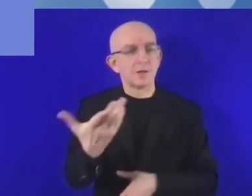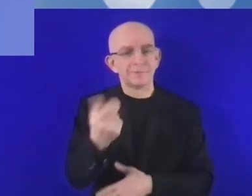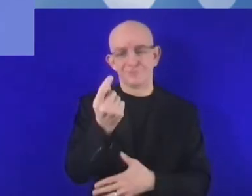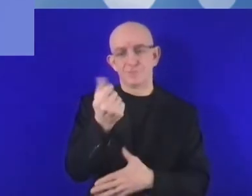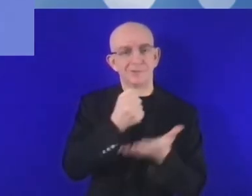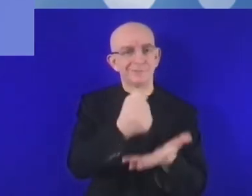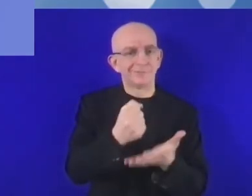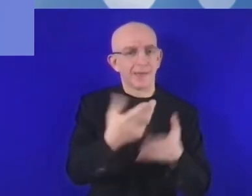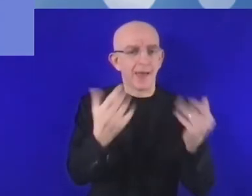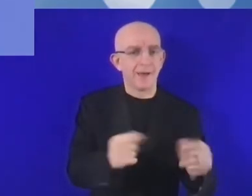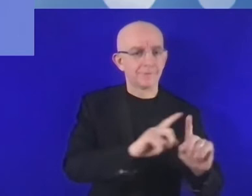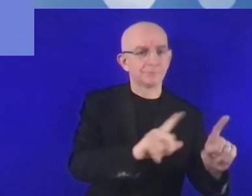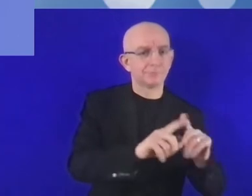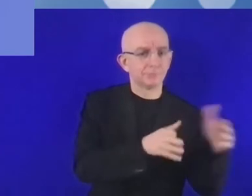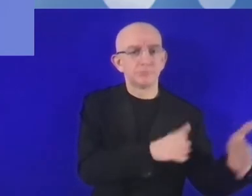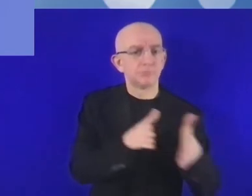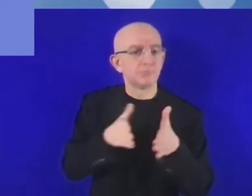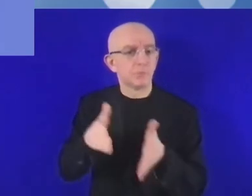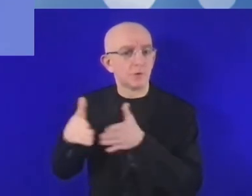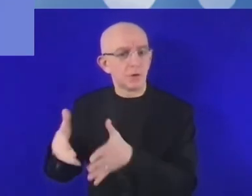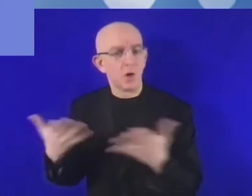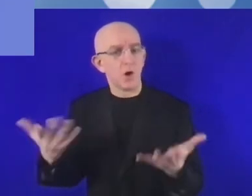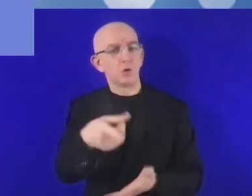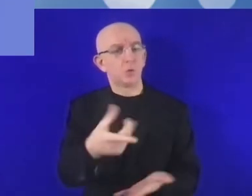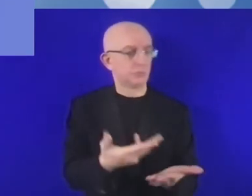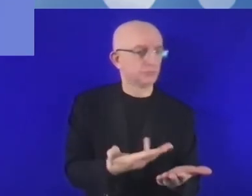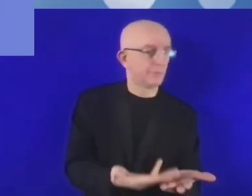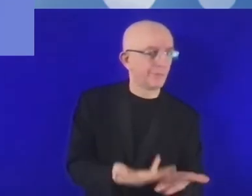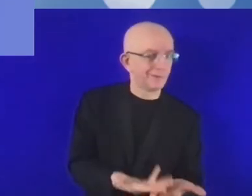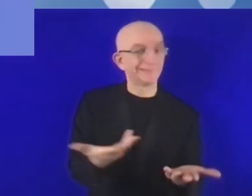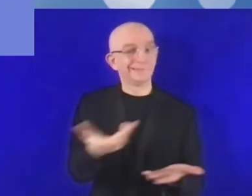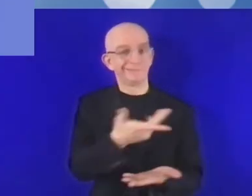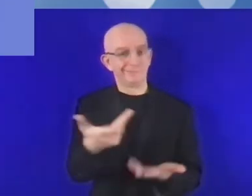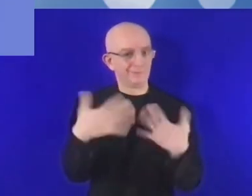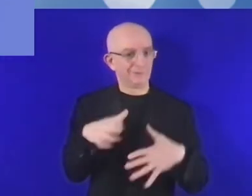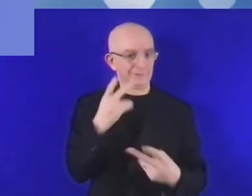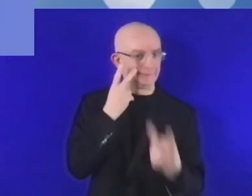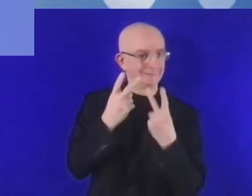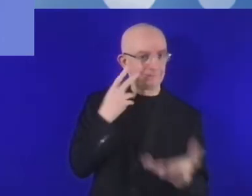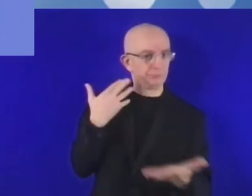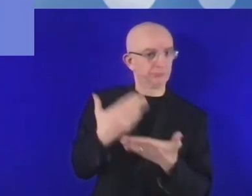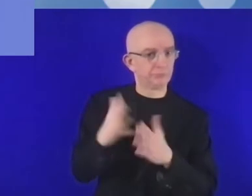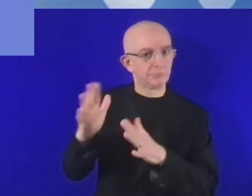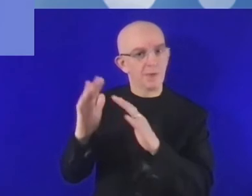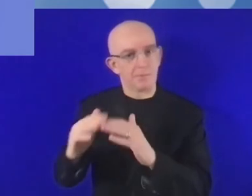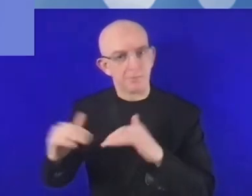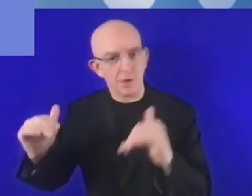ofrecer? ¿Qué tipos de fondos? ¿Qué tipos de modelos de